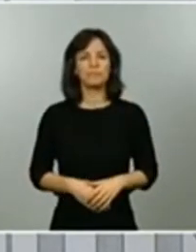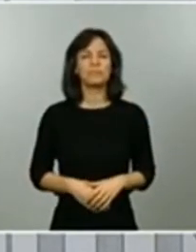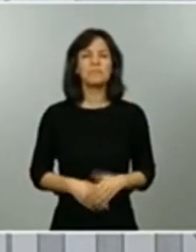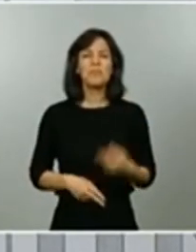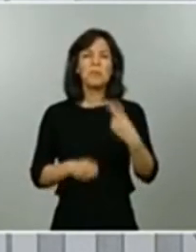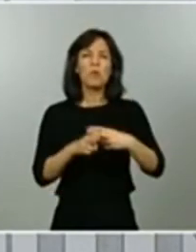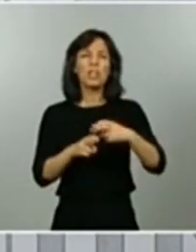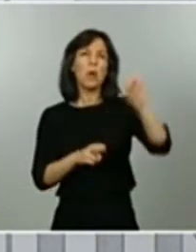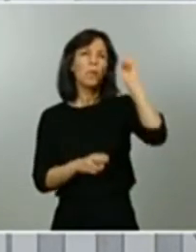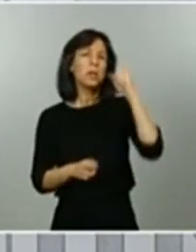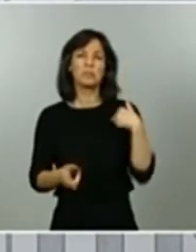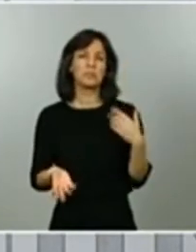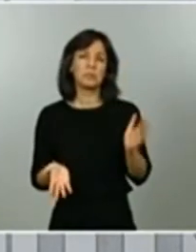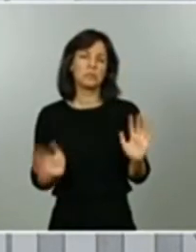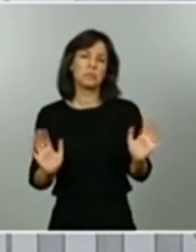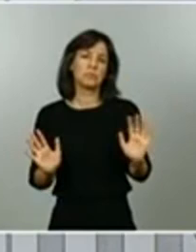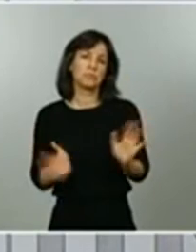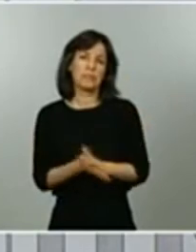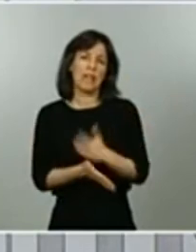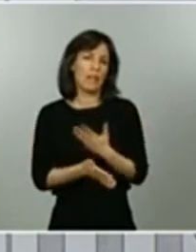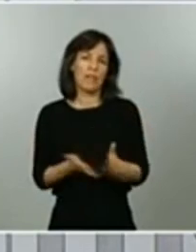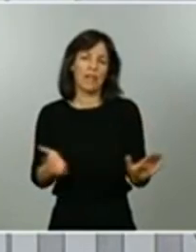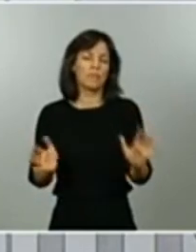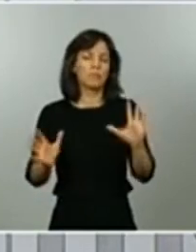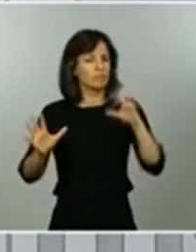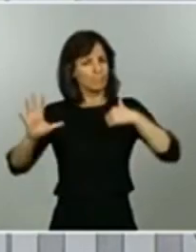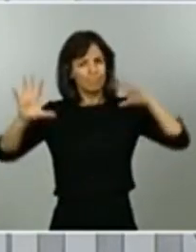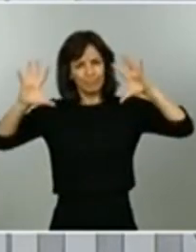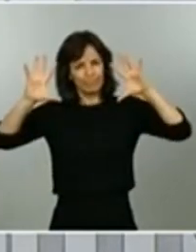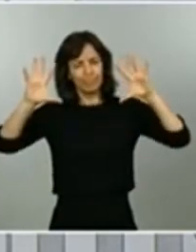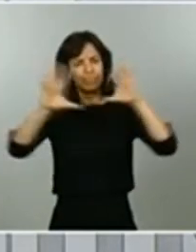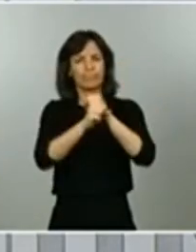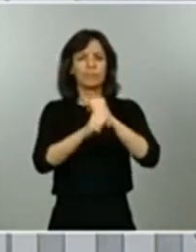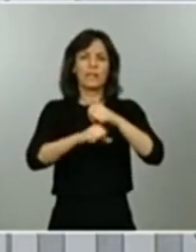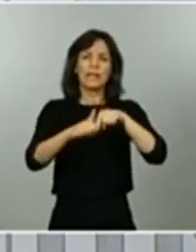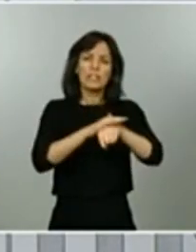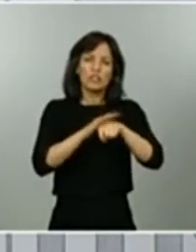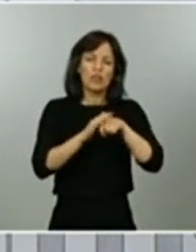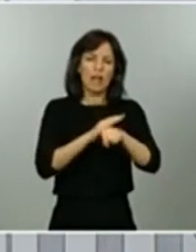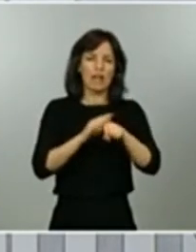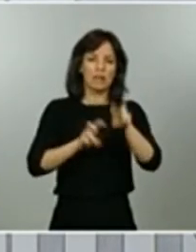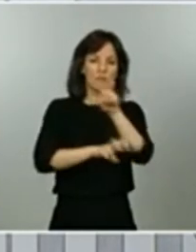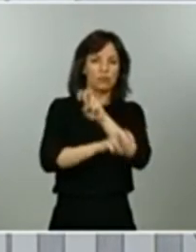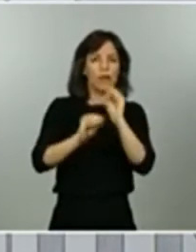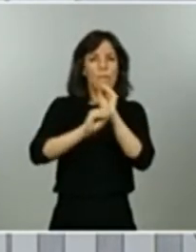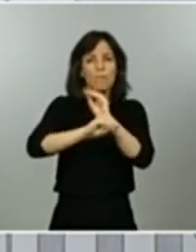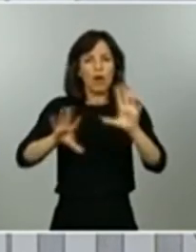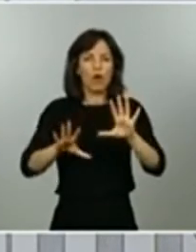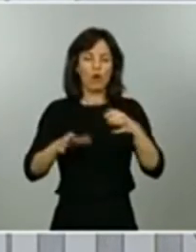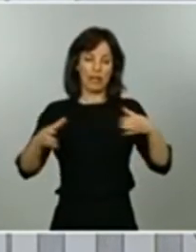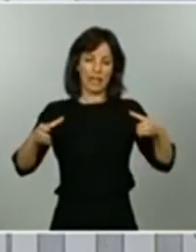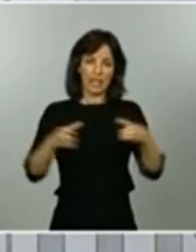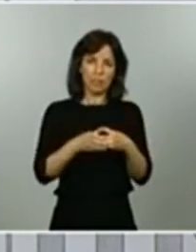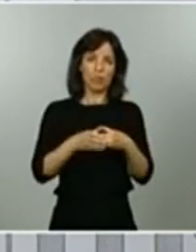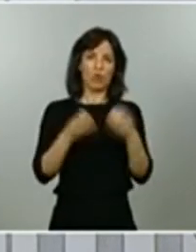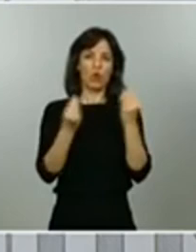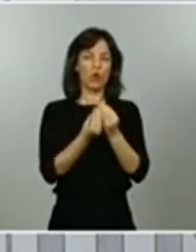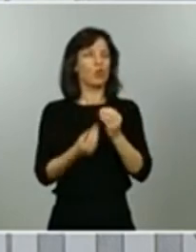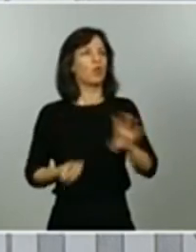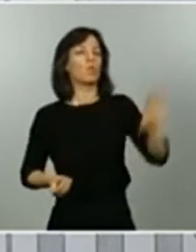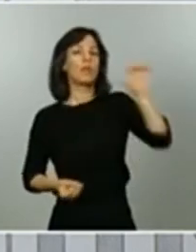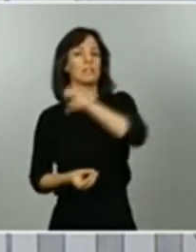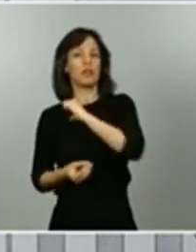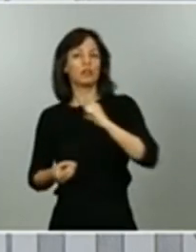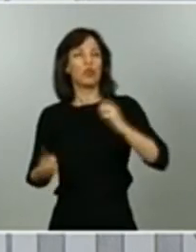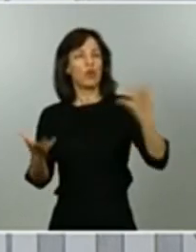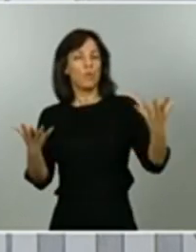estoy enfocado a gestionar de la mejor forma posible con mi equipo y con las comunidades autónomas bajo los principios de